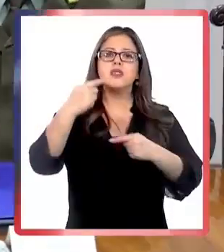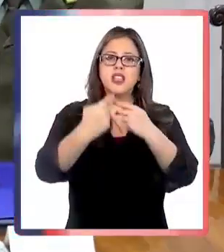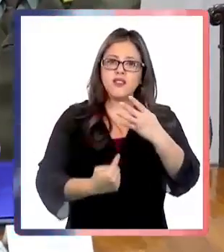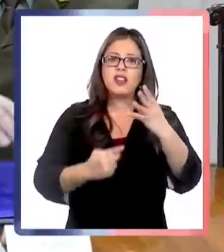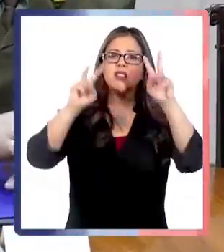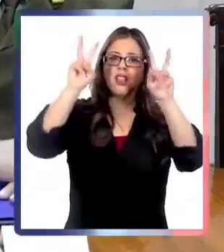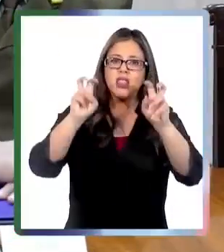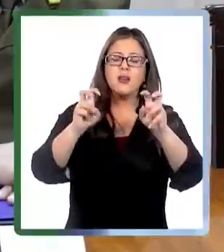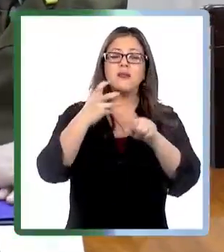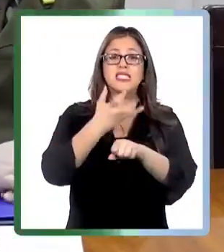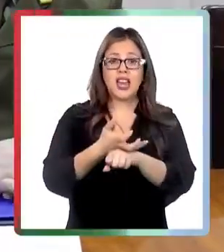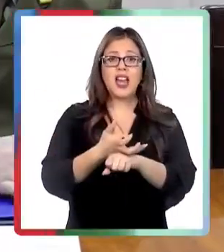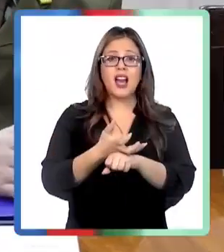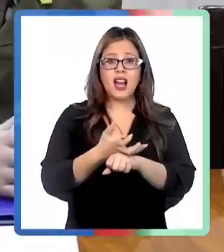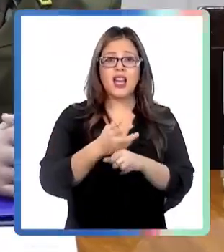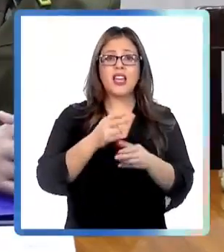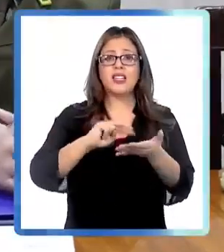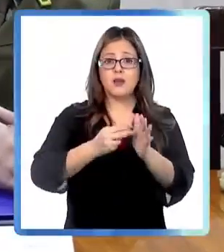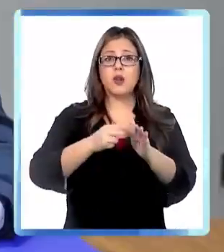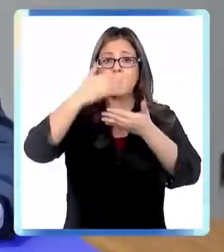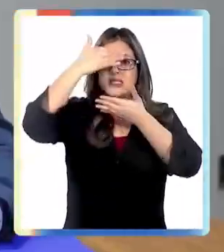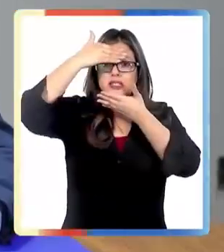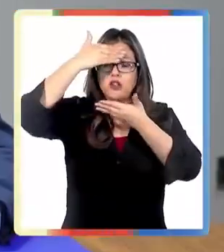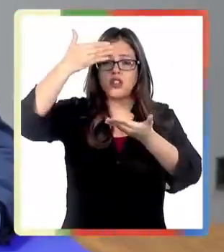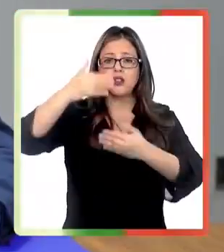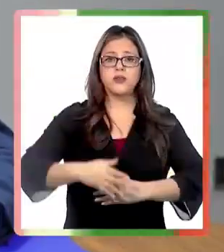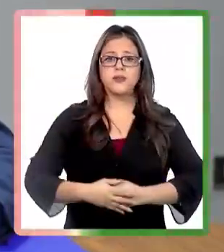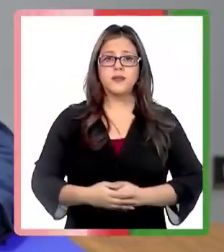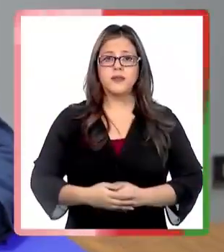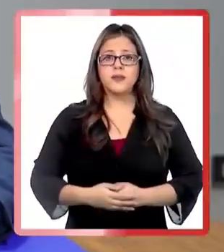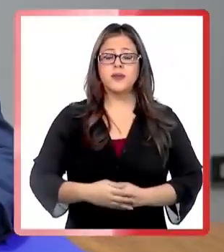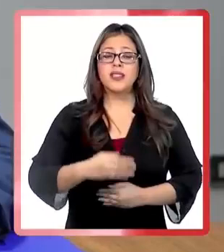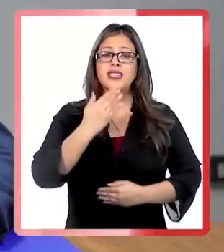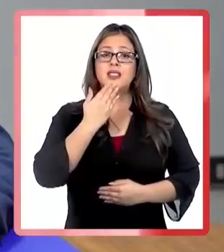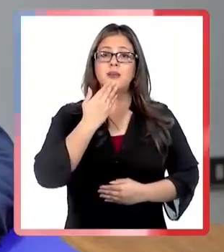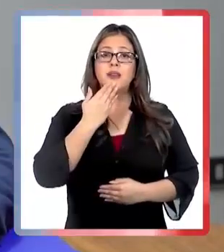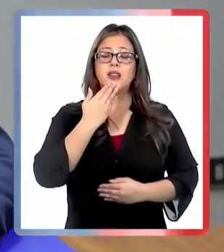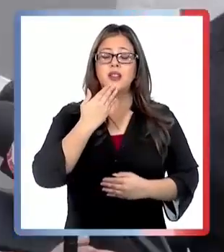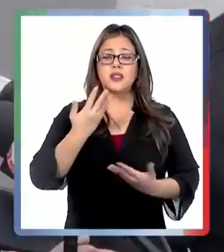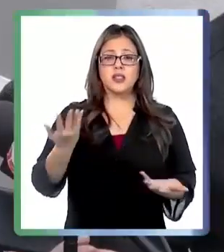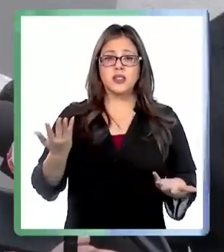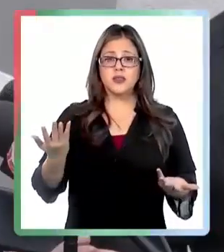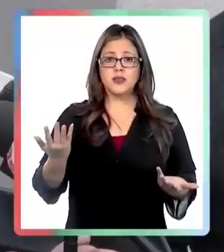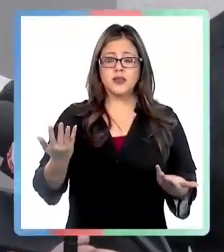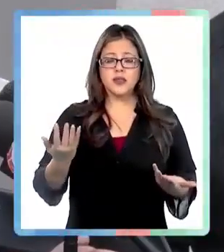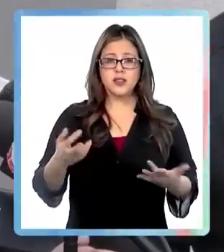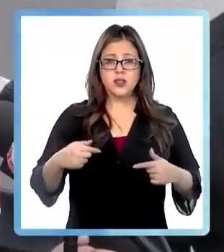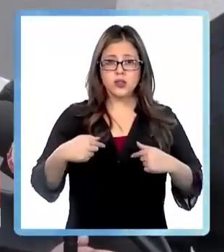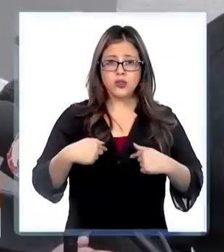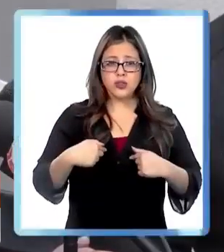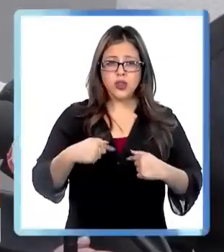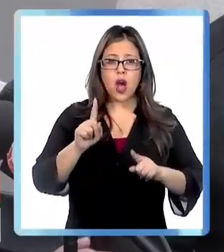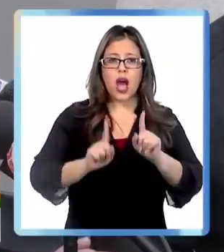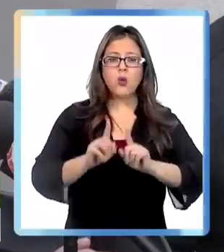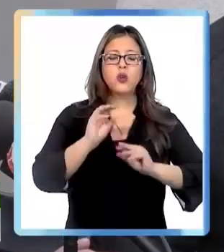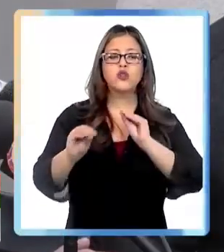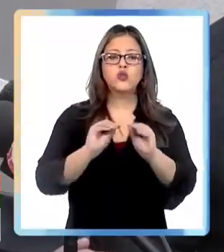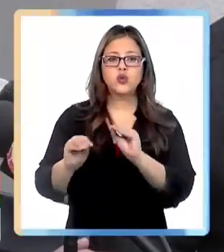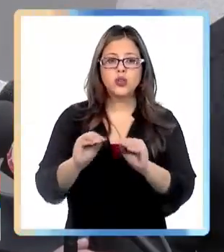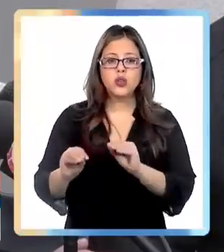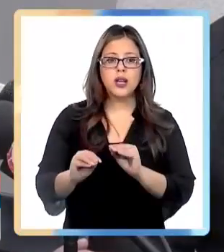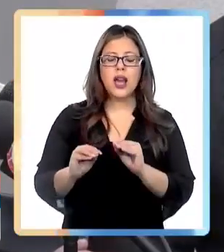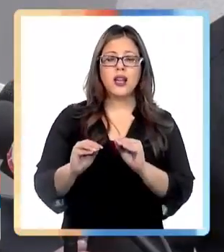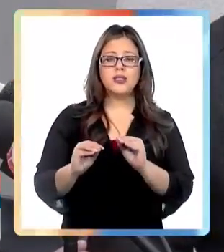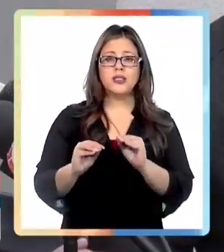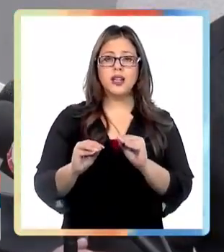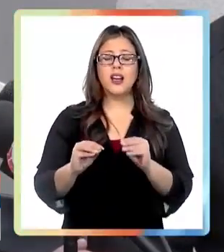del problema terrorista. Yo también, por mi lado, le he hecho algunas sugerencias, específicamente 15 cambios